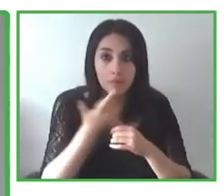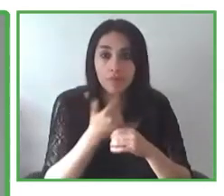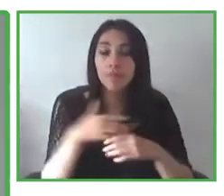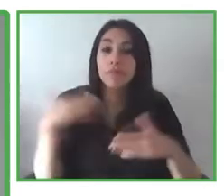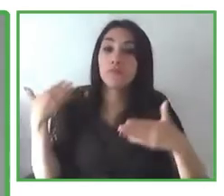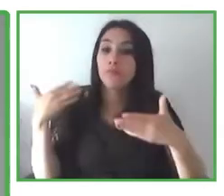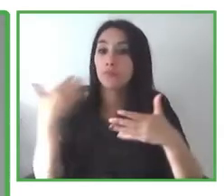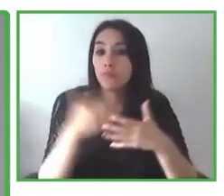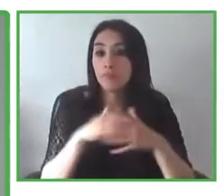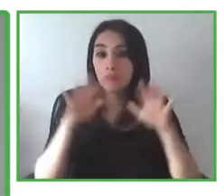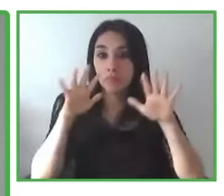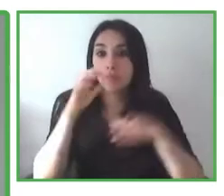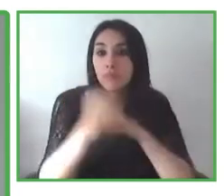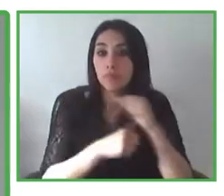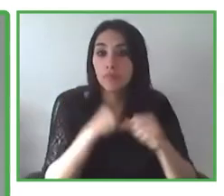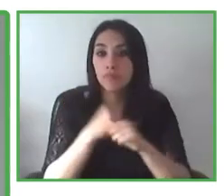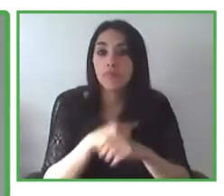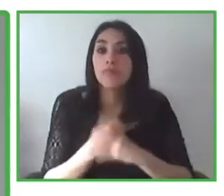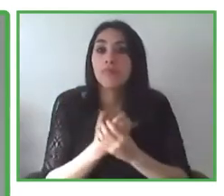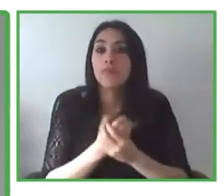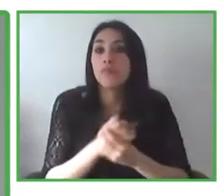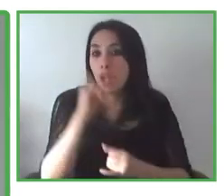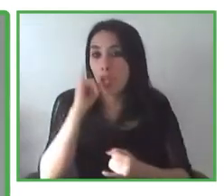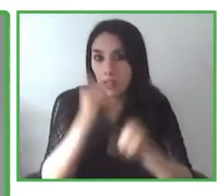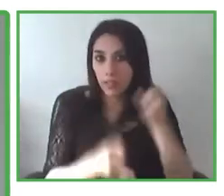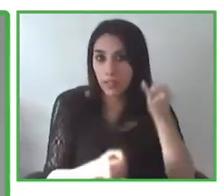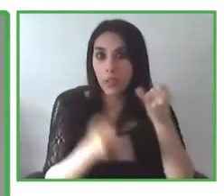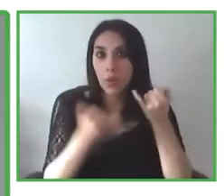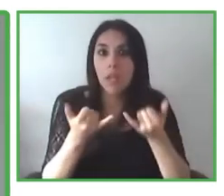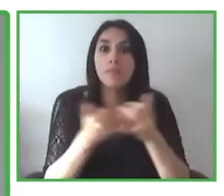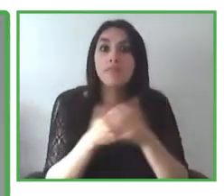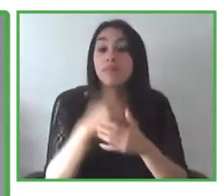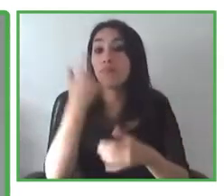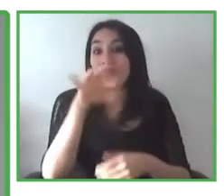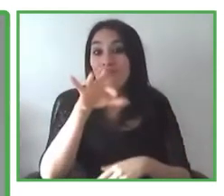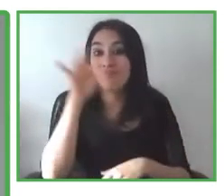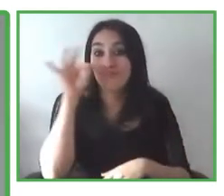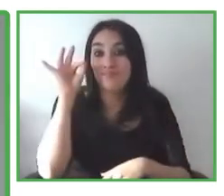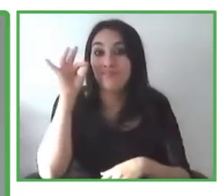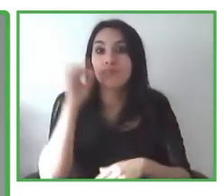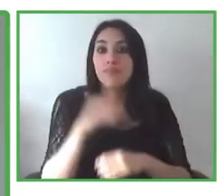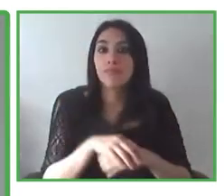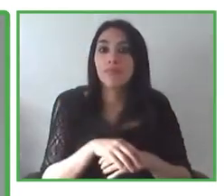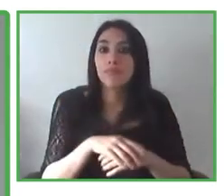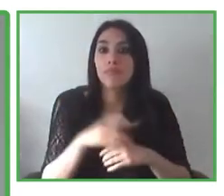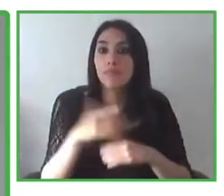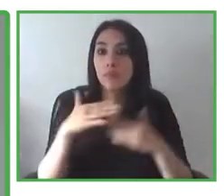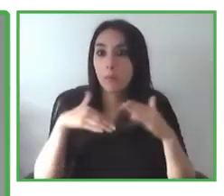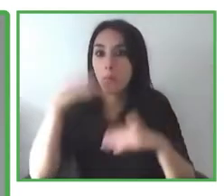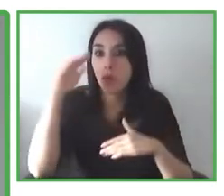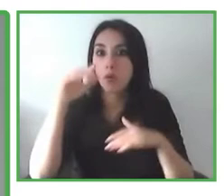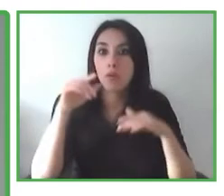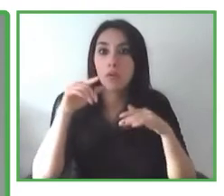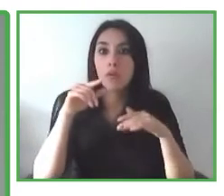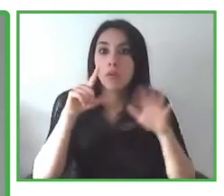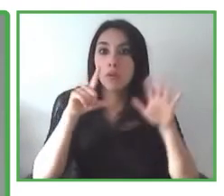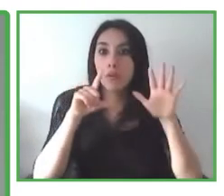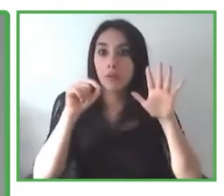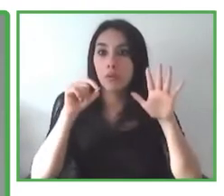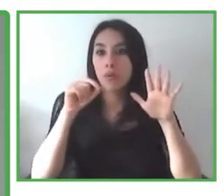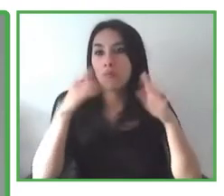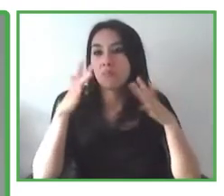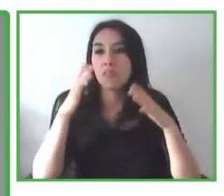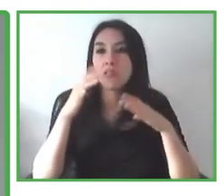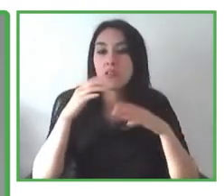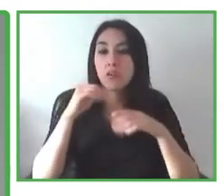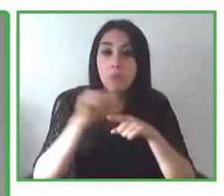seleccionado y puesto en marcha más de 700 prácticas y políticas alrededor del mundo y en todos